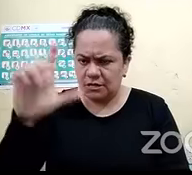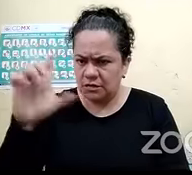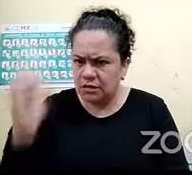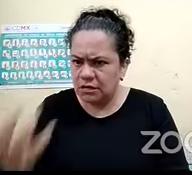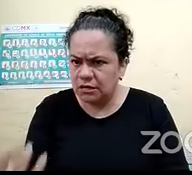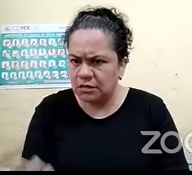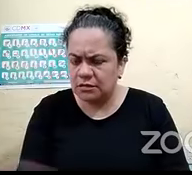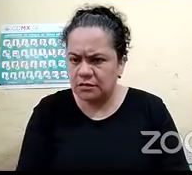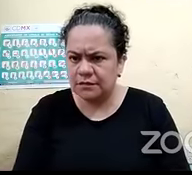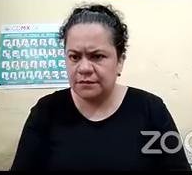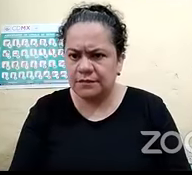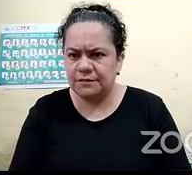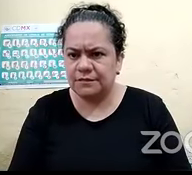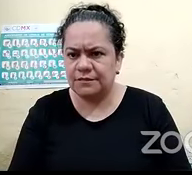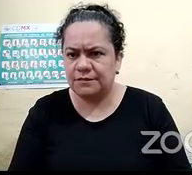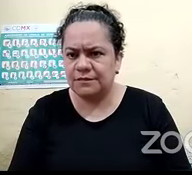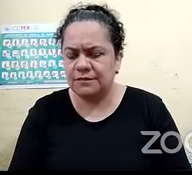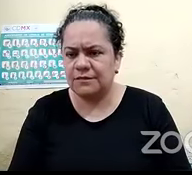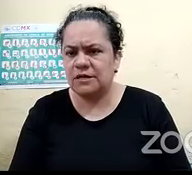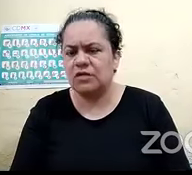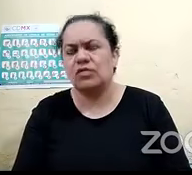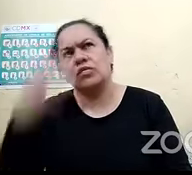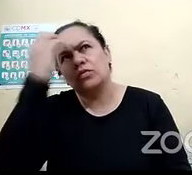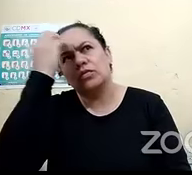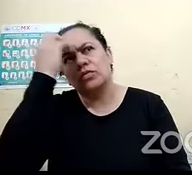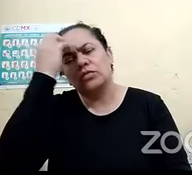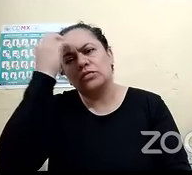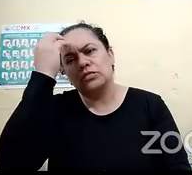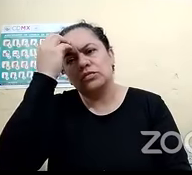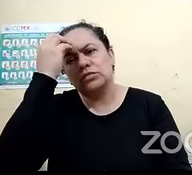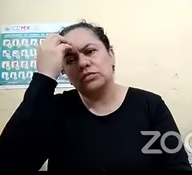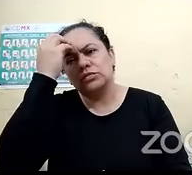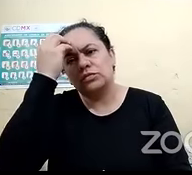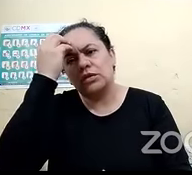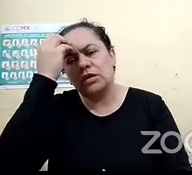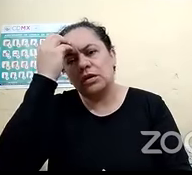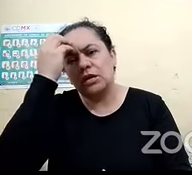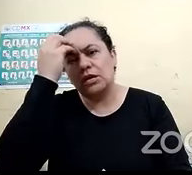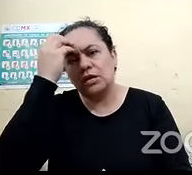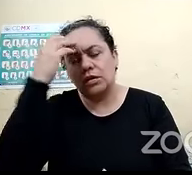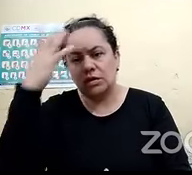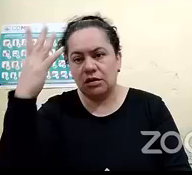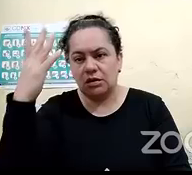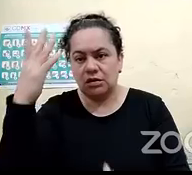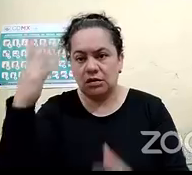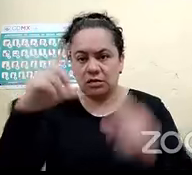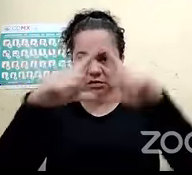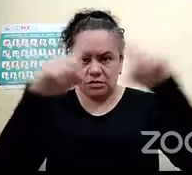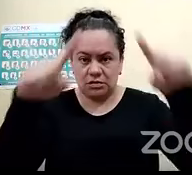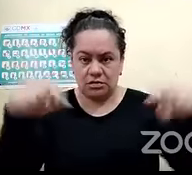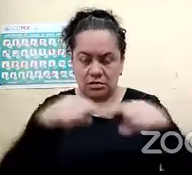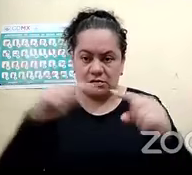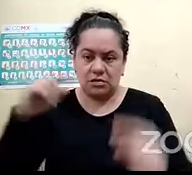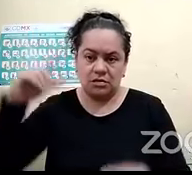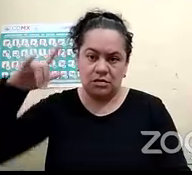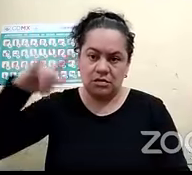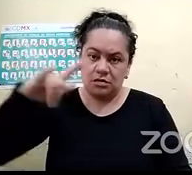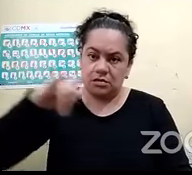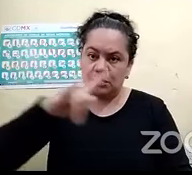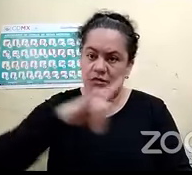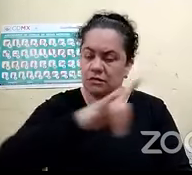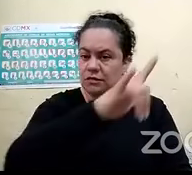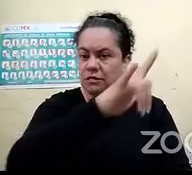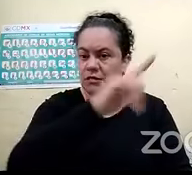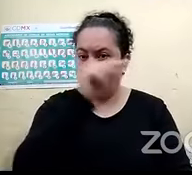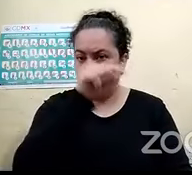yo solo conozco el de los aviones me ha tocado que en el avión nos dan este